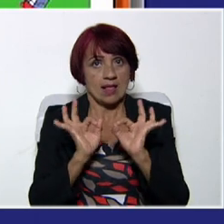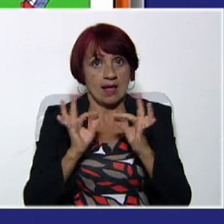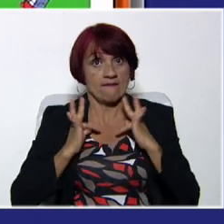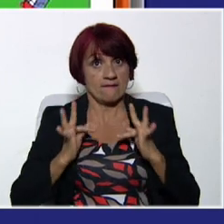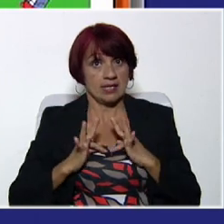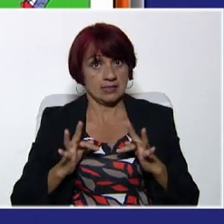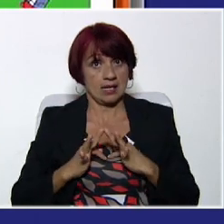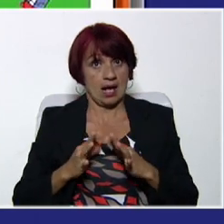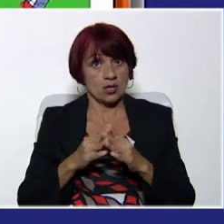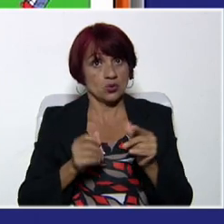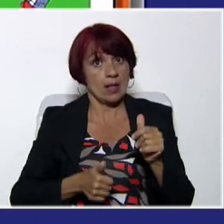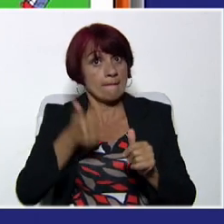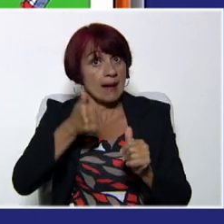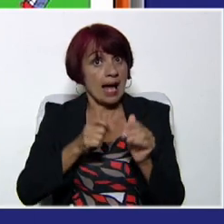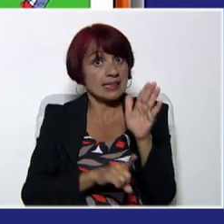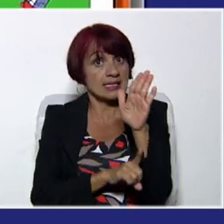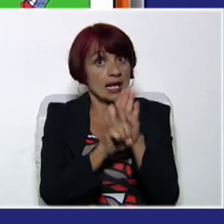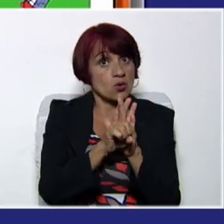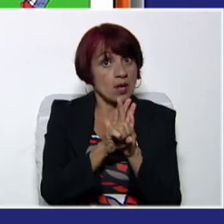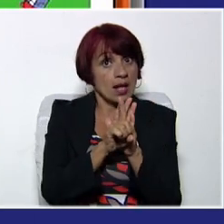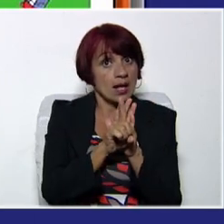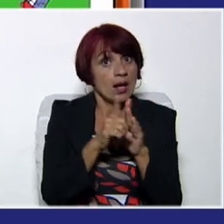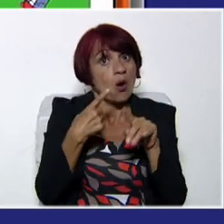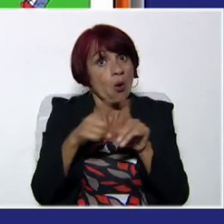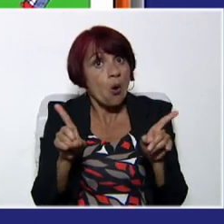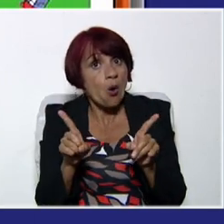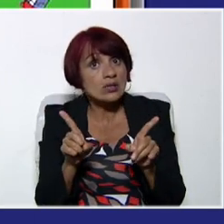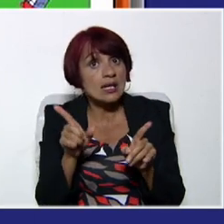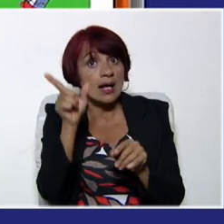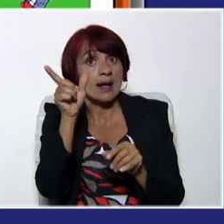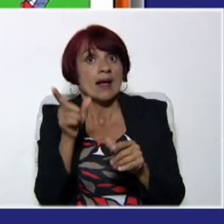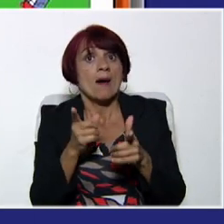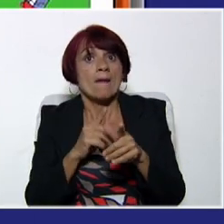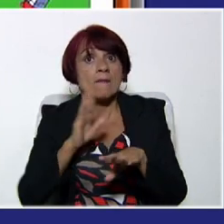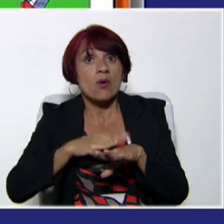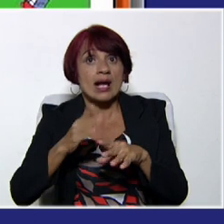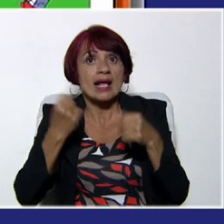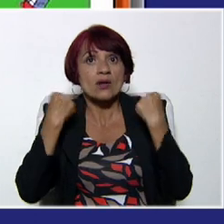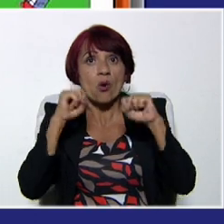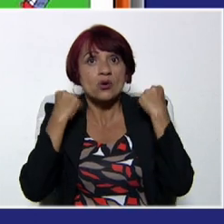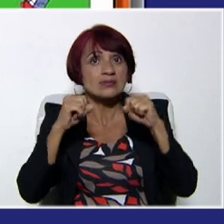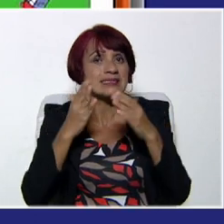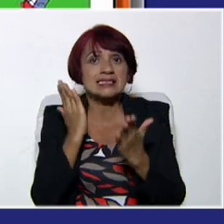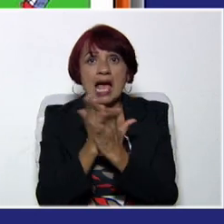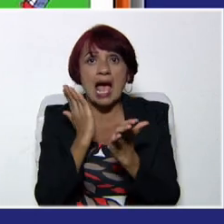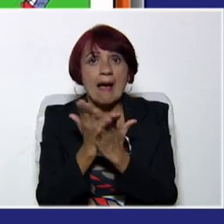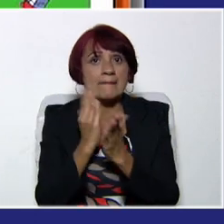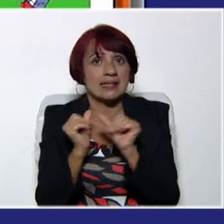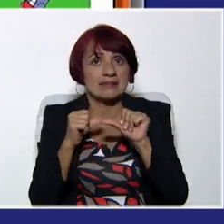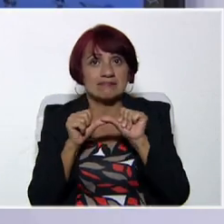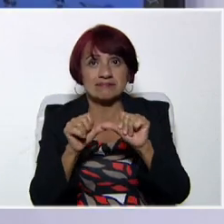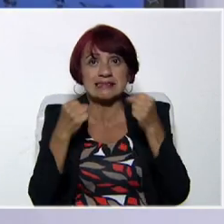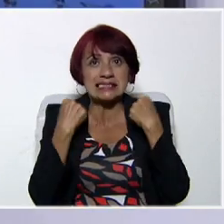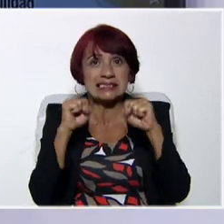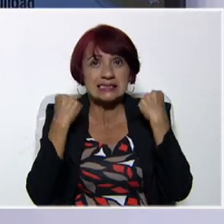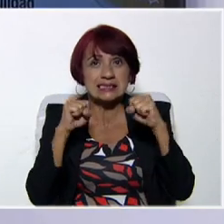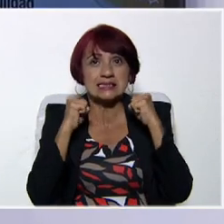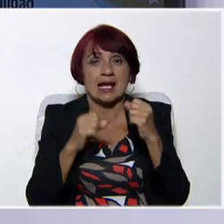personas las tienen más desarrolladas que otras por el constante entrenamiento que realizan de las mismas.